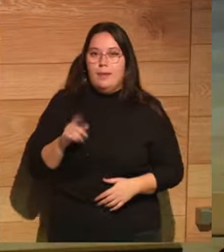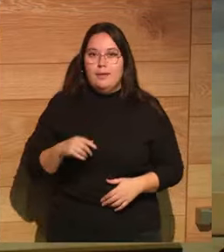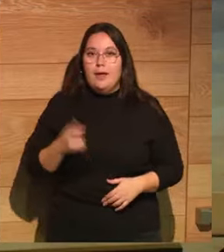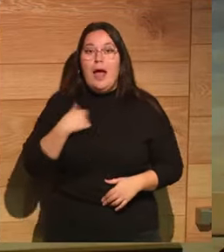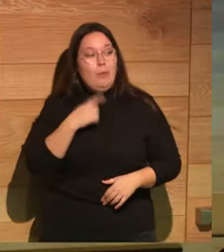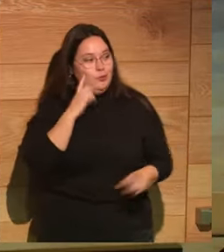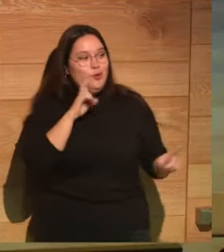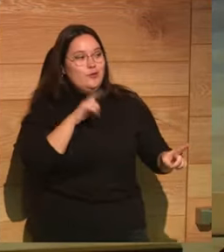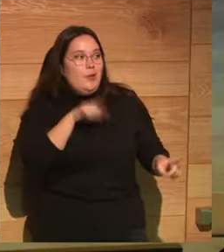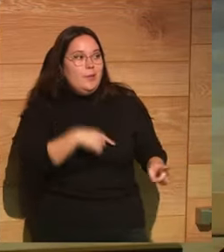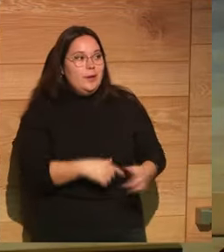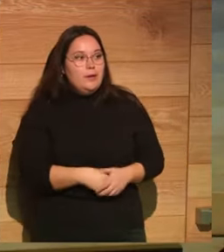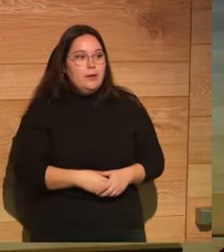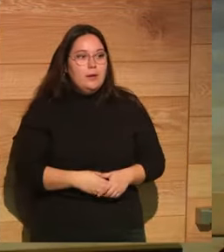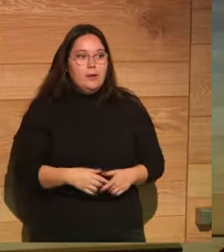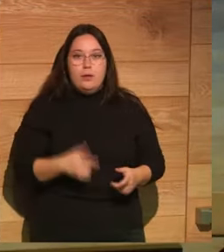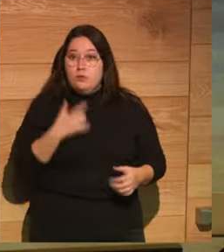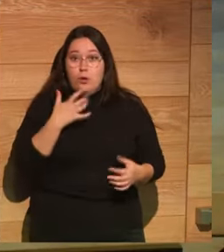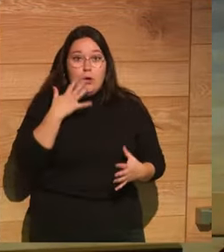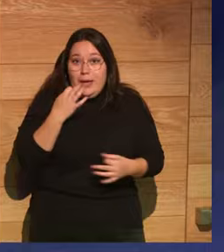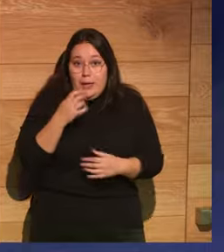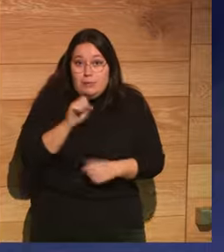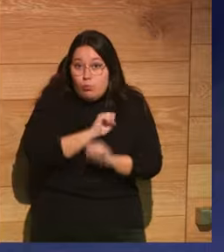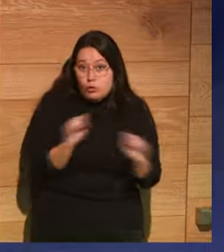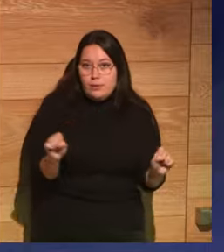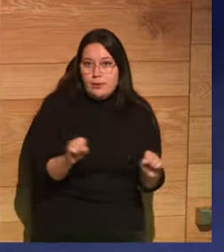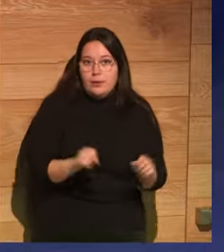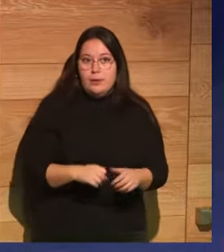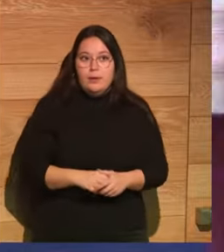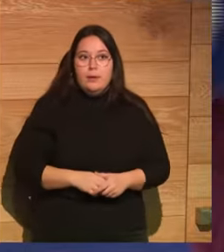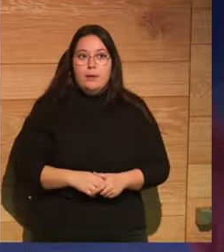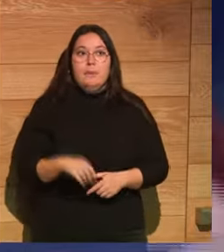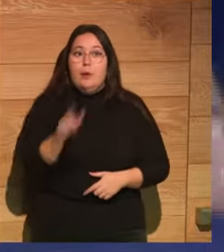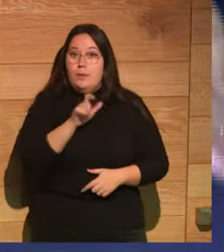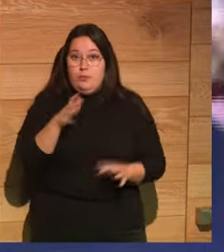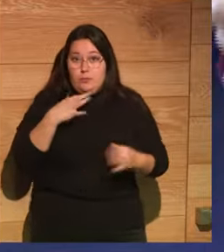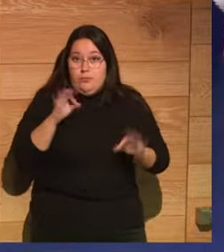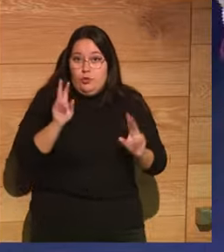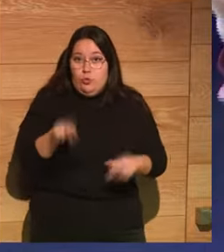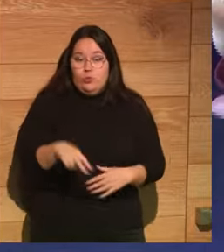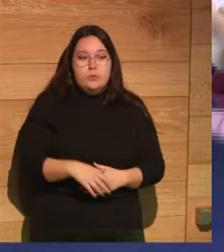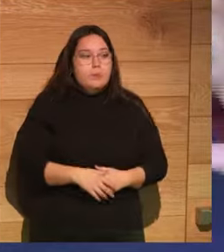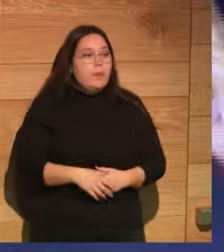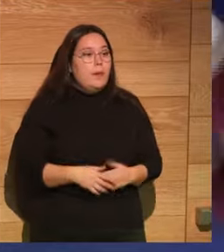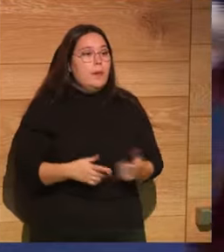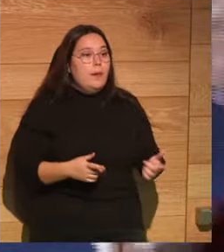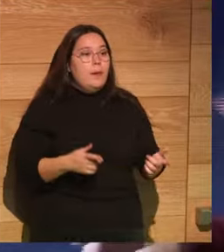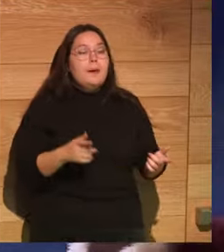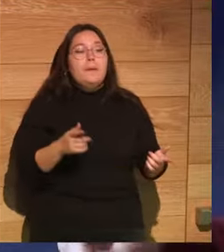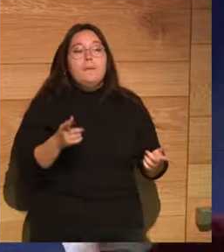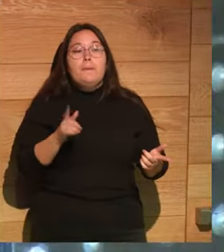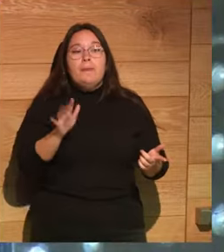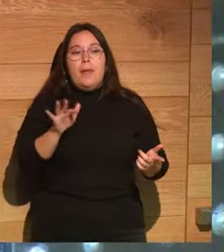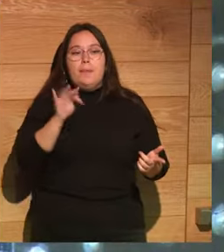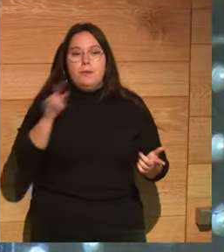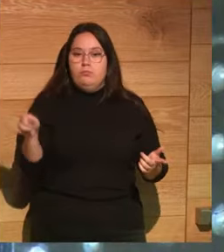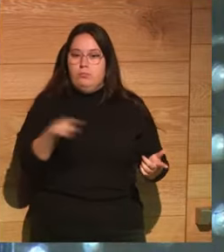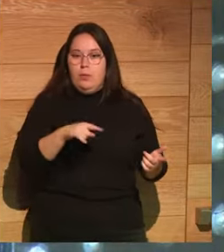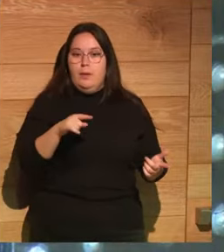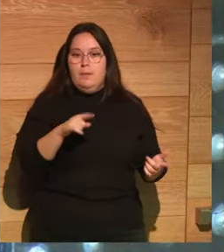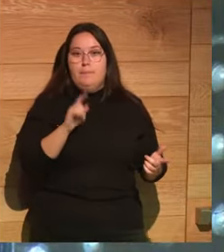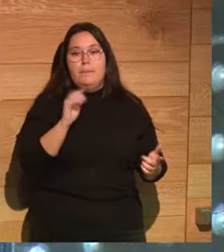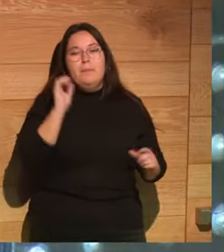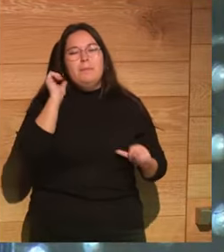pues yo también lo he visto nadie lo ha visto no existe es imposible pero los humanos somos así es totalmente así de hecho vayan pensando sus